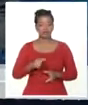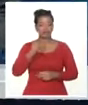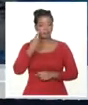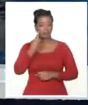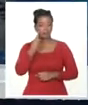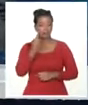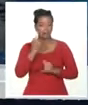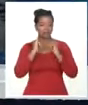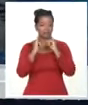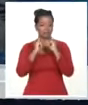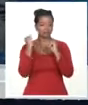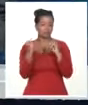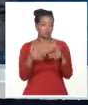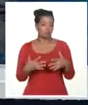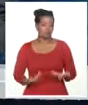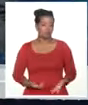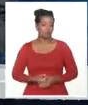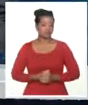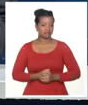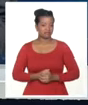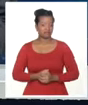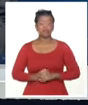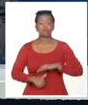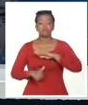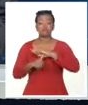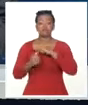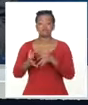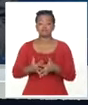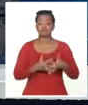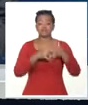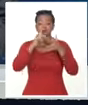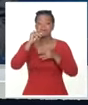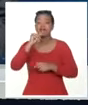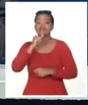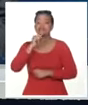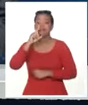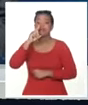El presidente de la